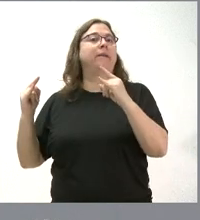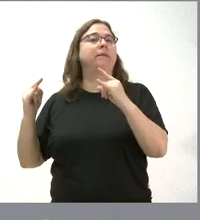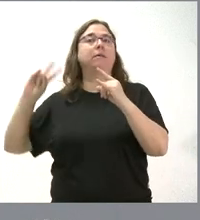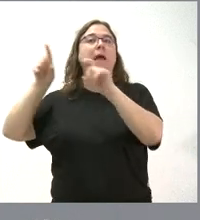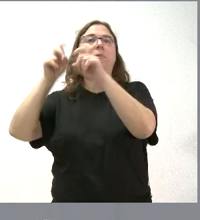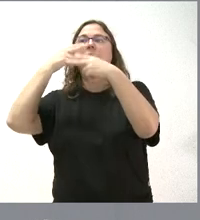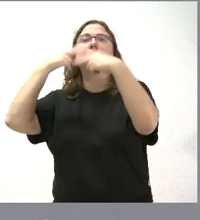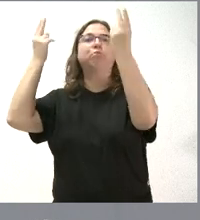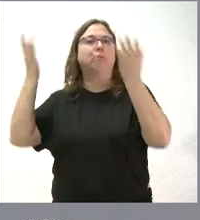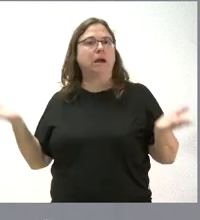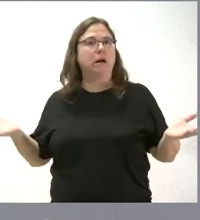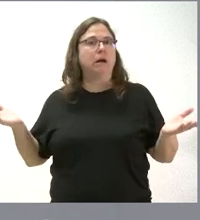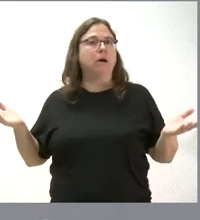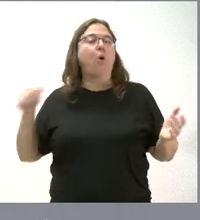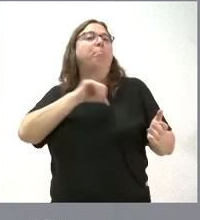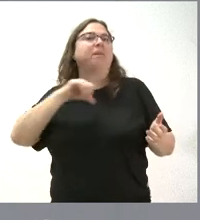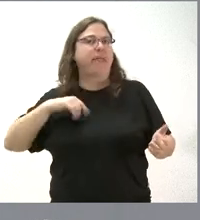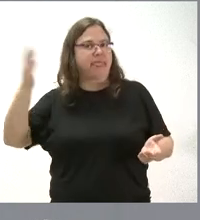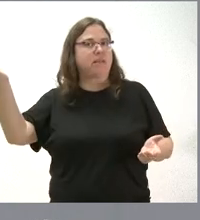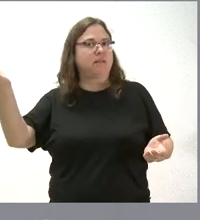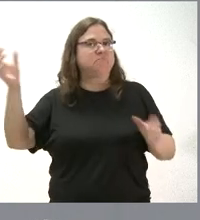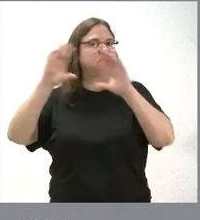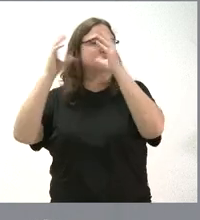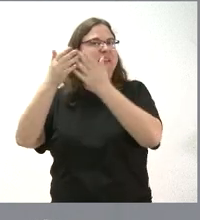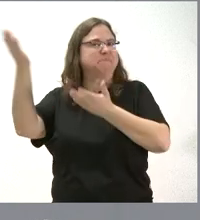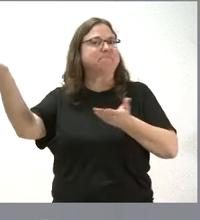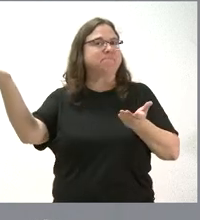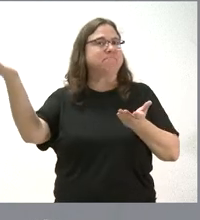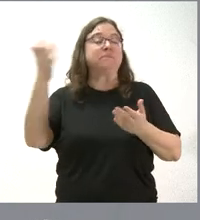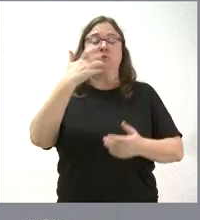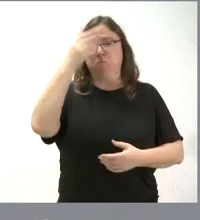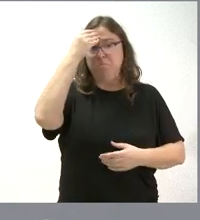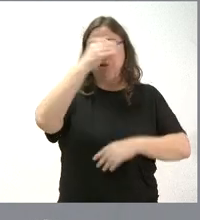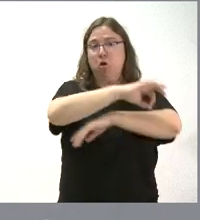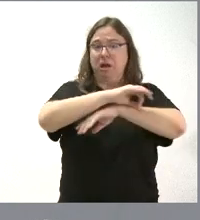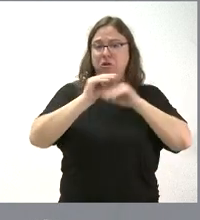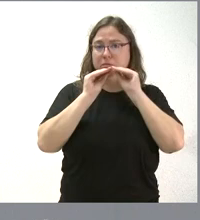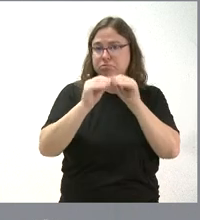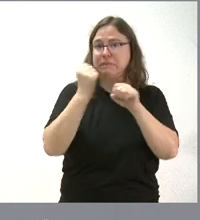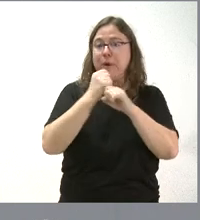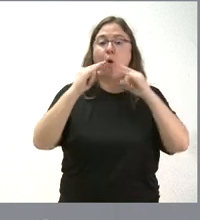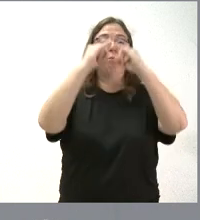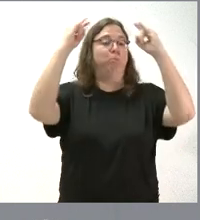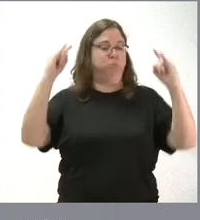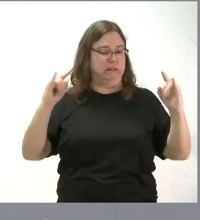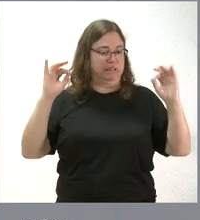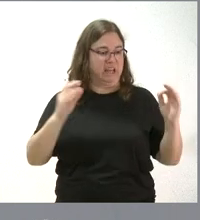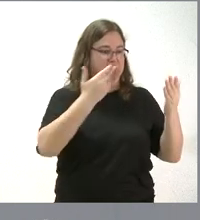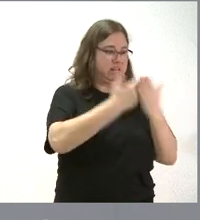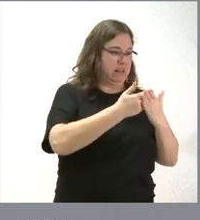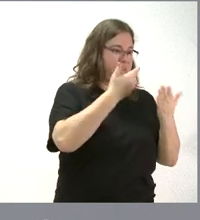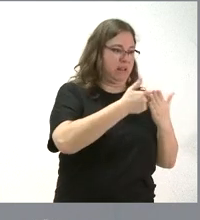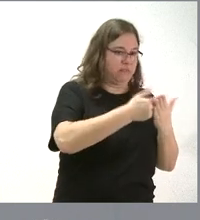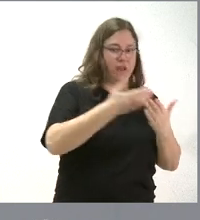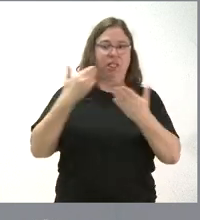empresa pública de carácter internacional o privada. Yo creo que, cuando un ingeniero actúa y certifica el puente, lo certifica desde el punto